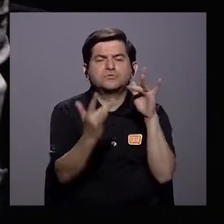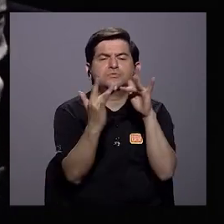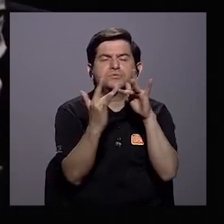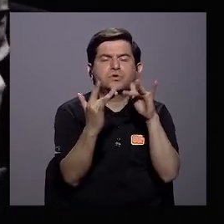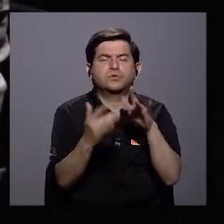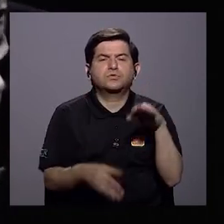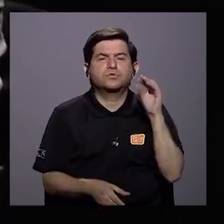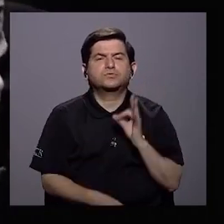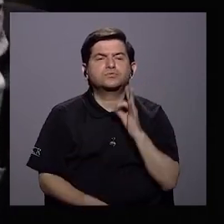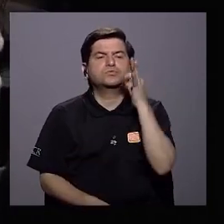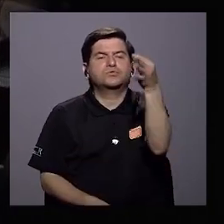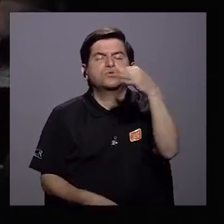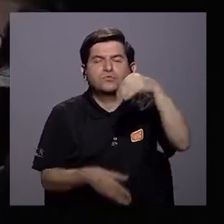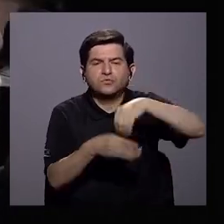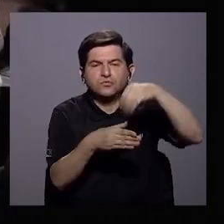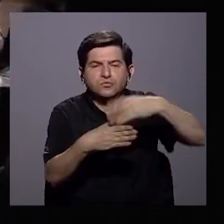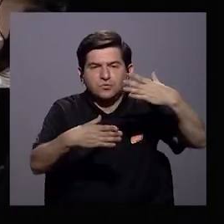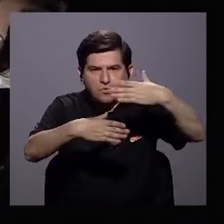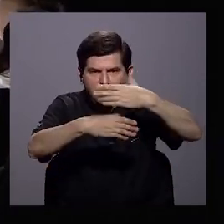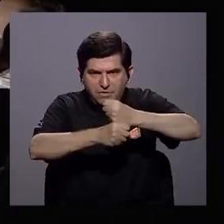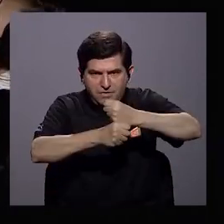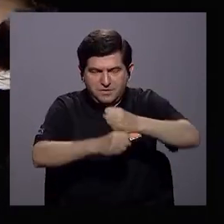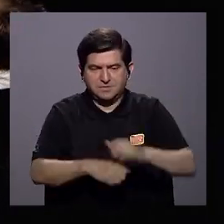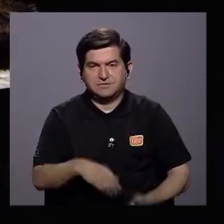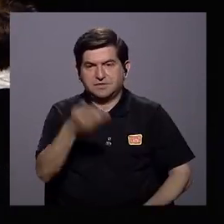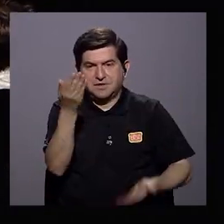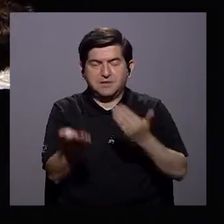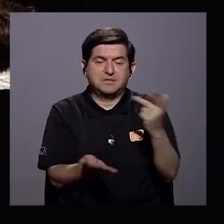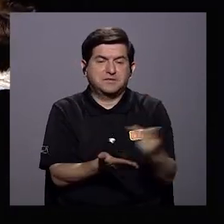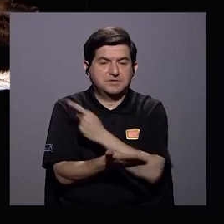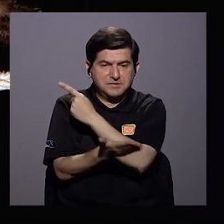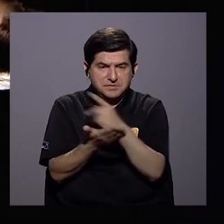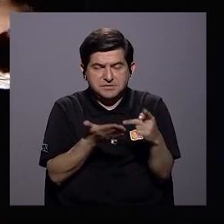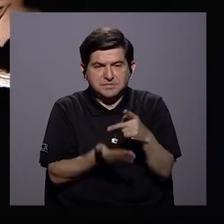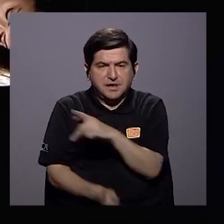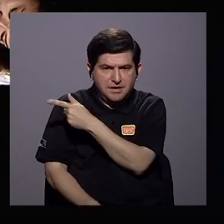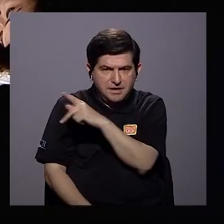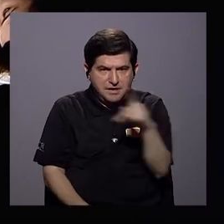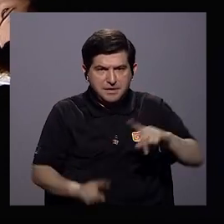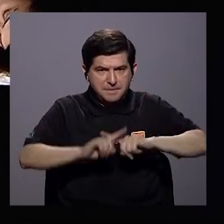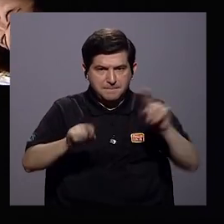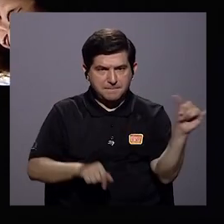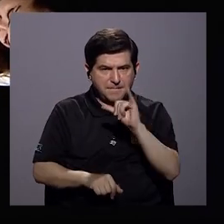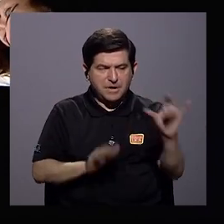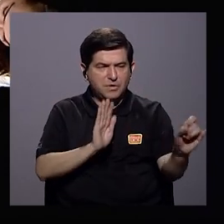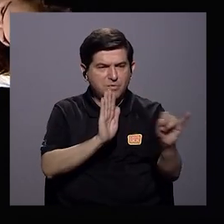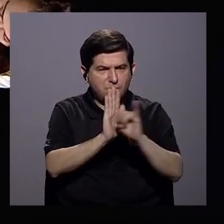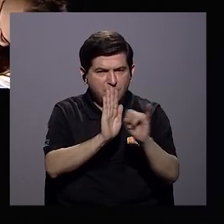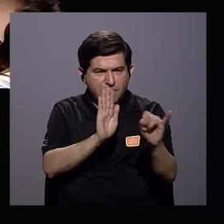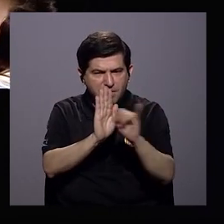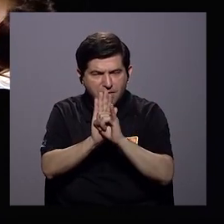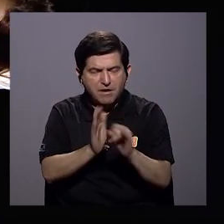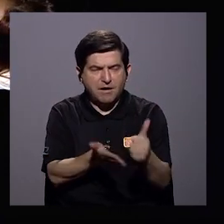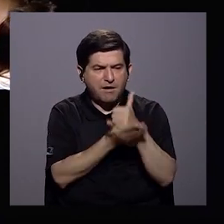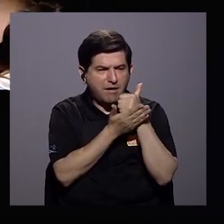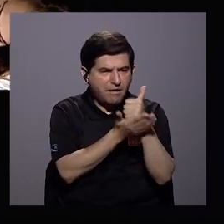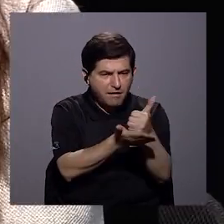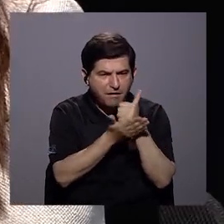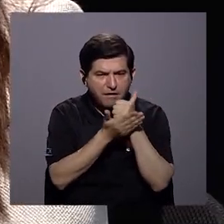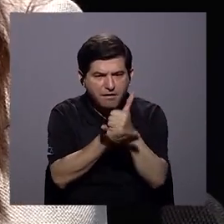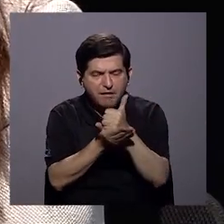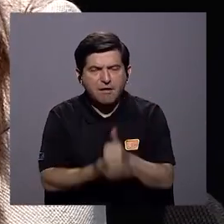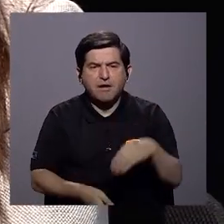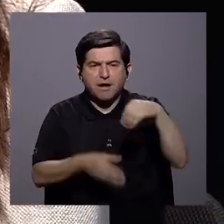con futuras inversiones que se podrían hacer en la provincia de Punta Arenas, pero también identificando colaboraciones